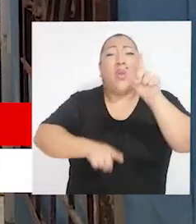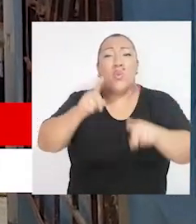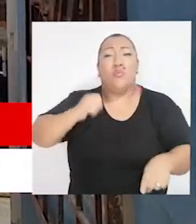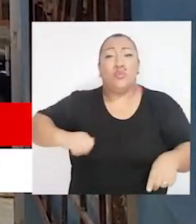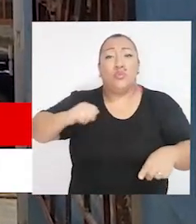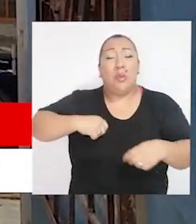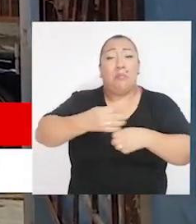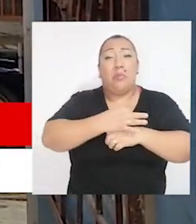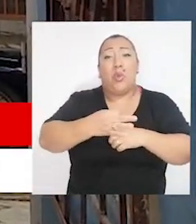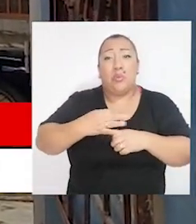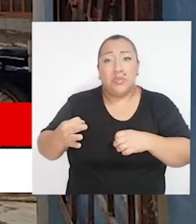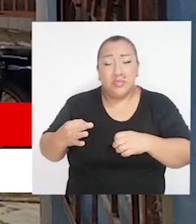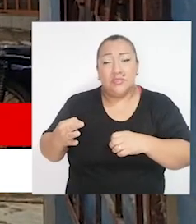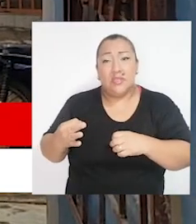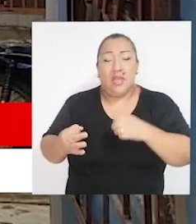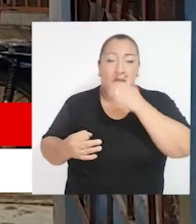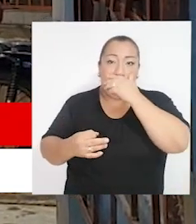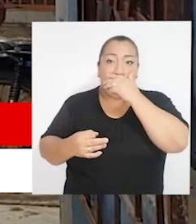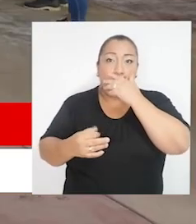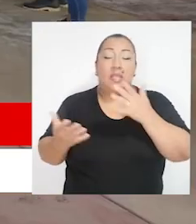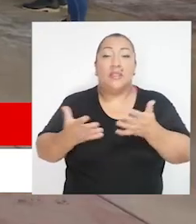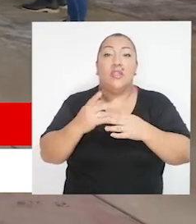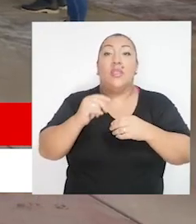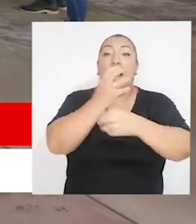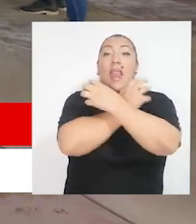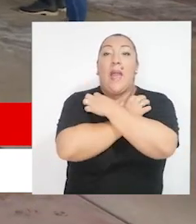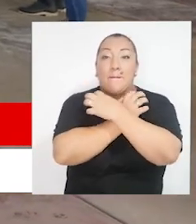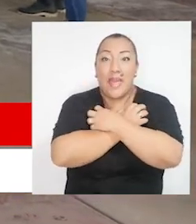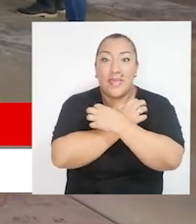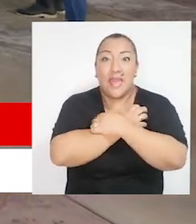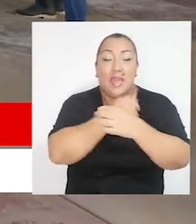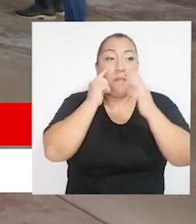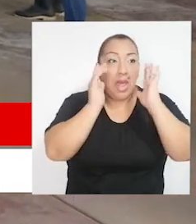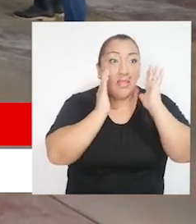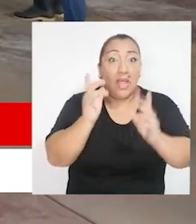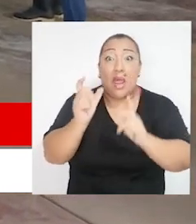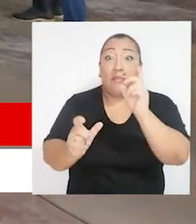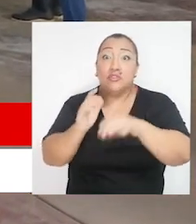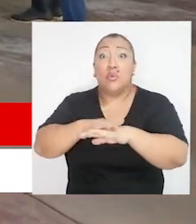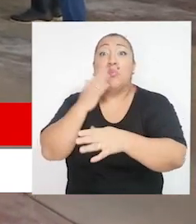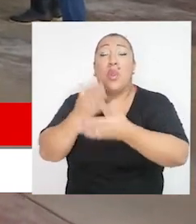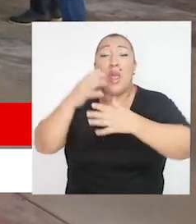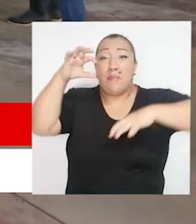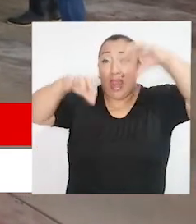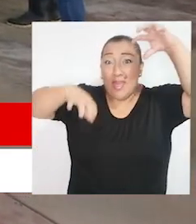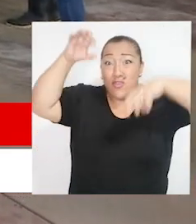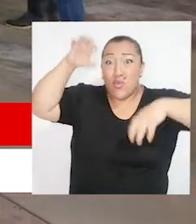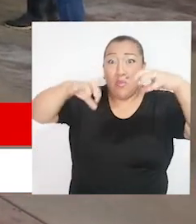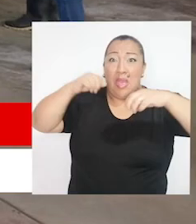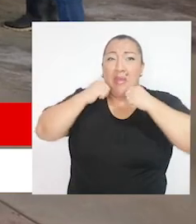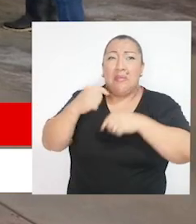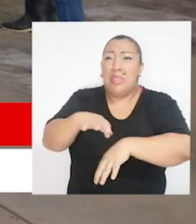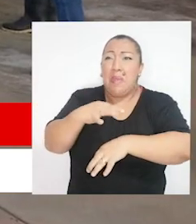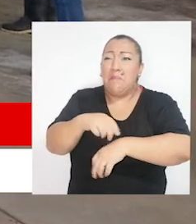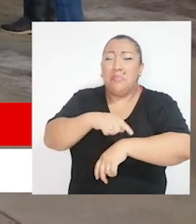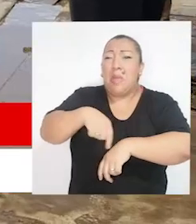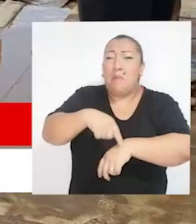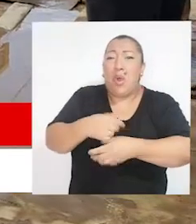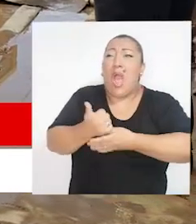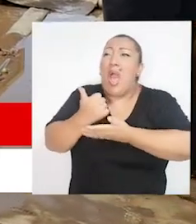de algunas municipalidades provinciales y distritales de la región Lambayeque para atender a la población afectada por las lluvias.